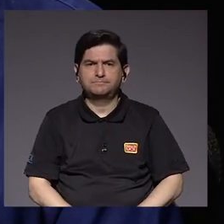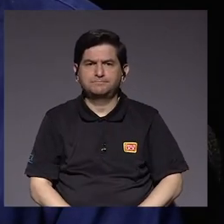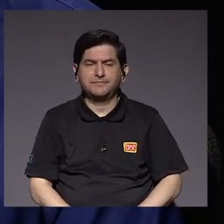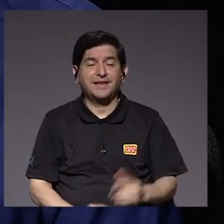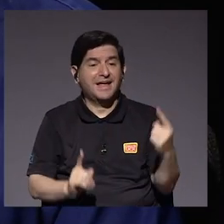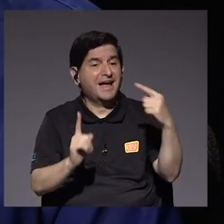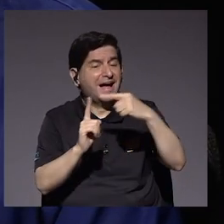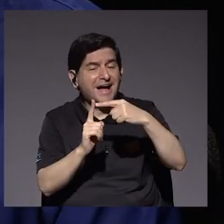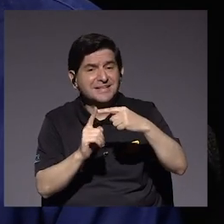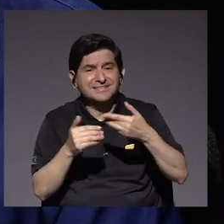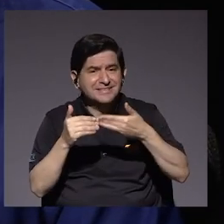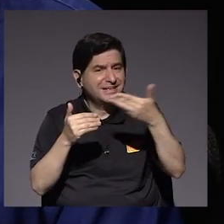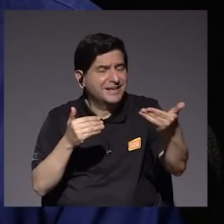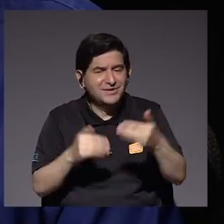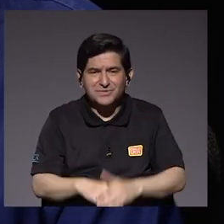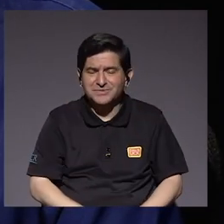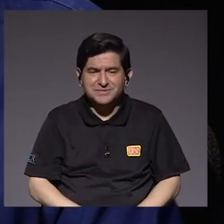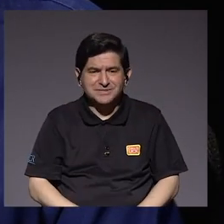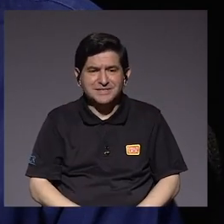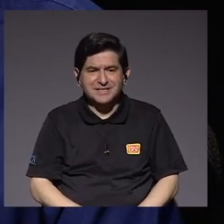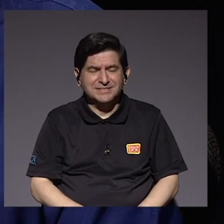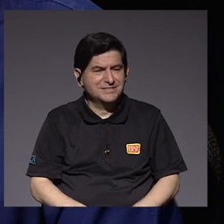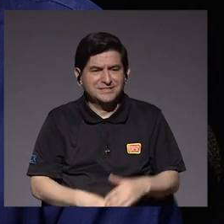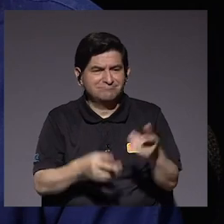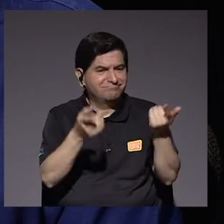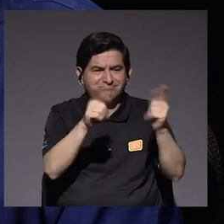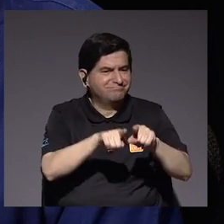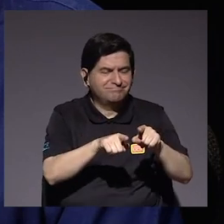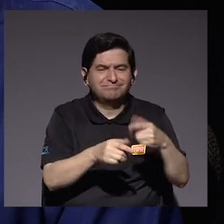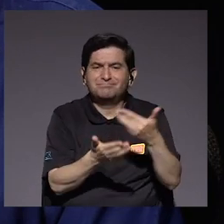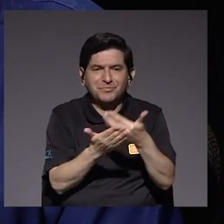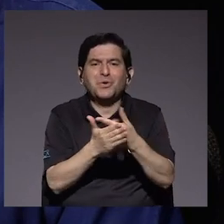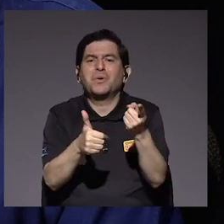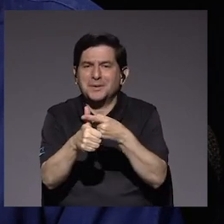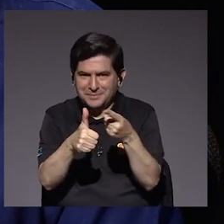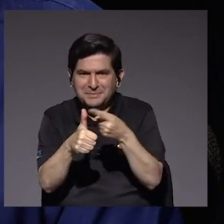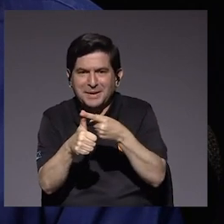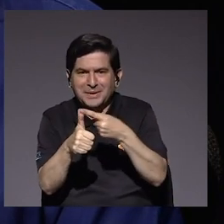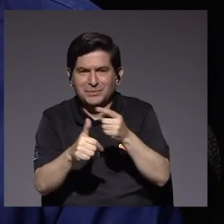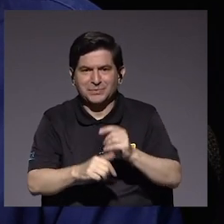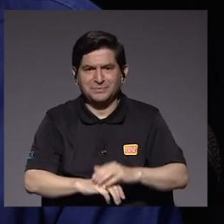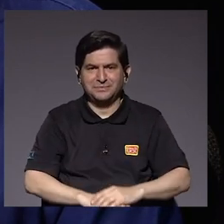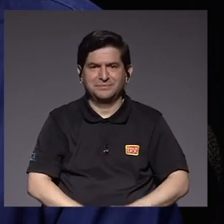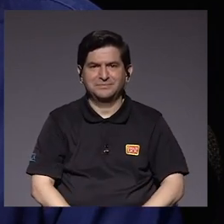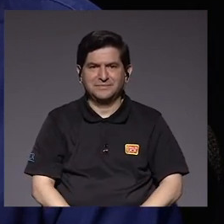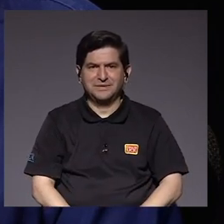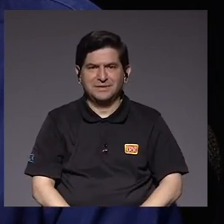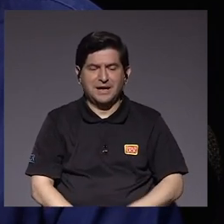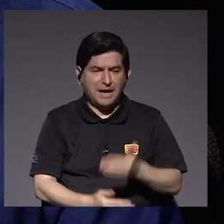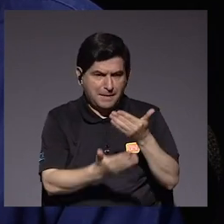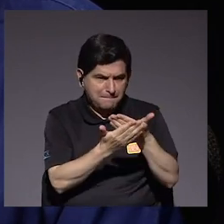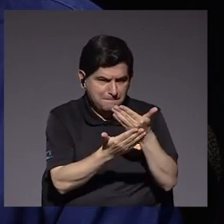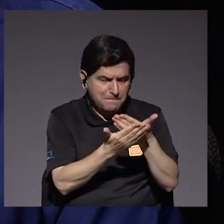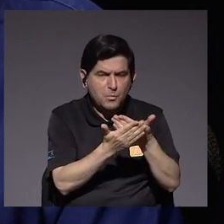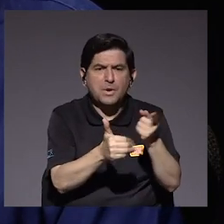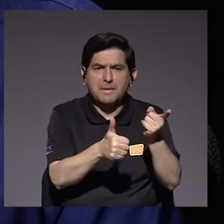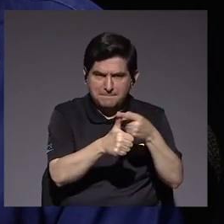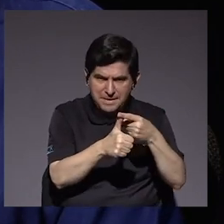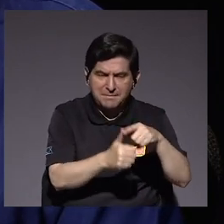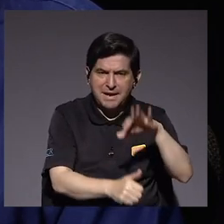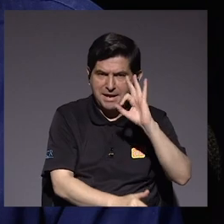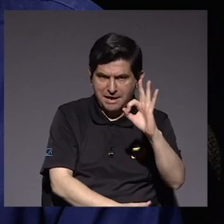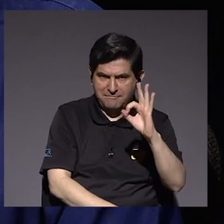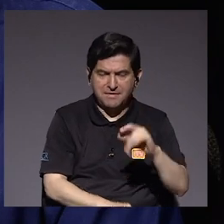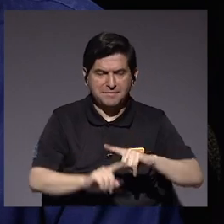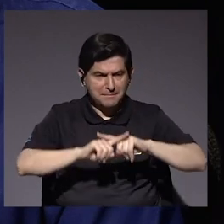Bueno, todavía hasta que no, las cosas no se pueden dar por un hecho hasta que no se prueben, ¿verdad? El lote de pruebas salió muy